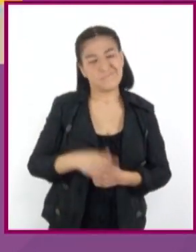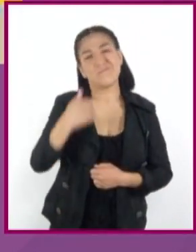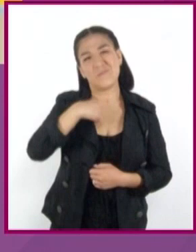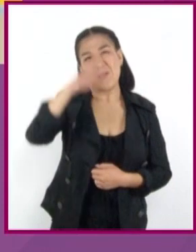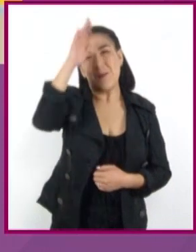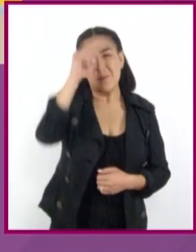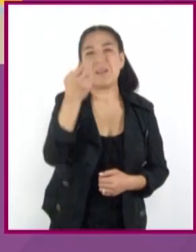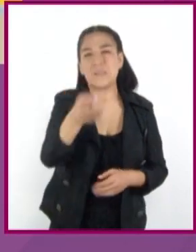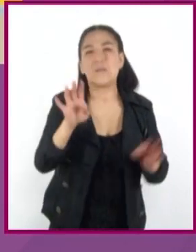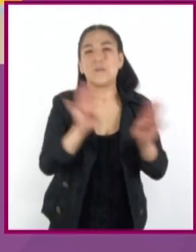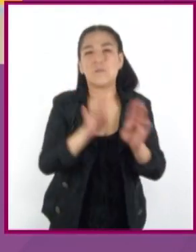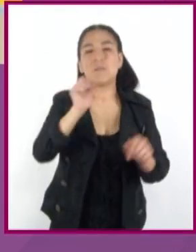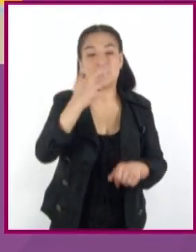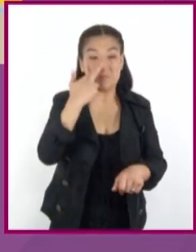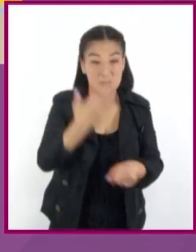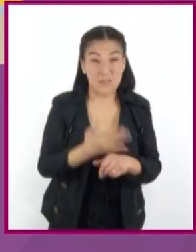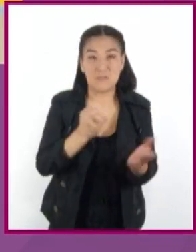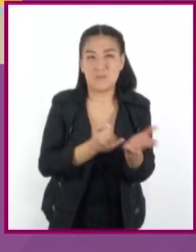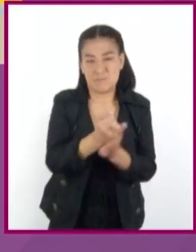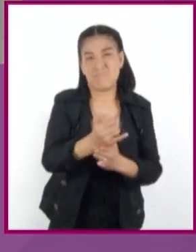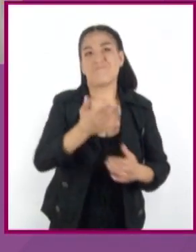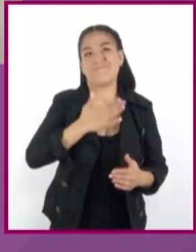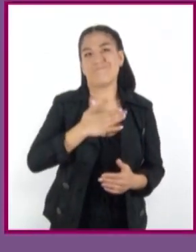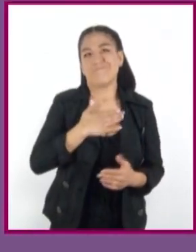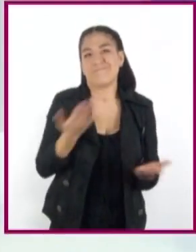en que la responsabilidad y las decisiones son nuestras.